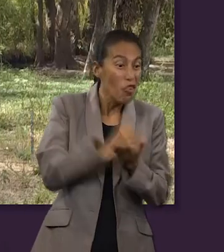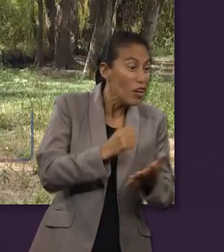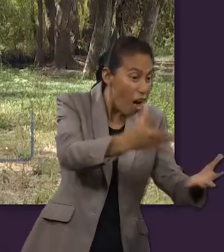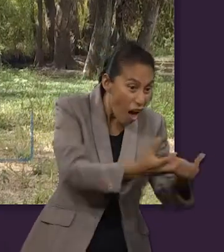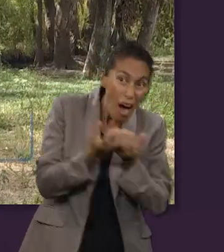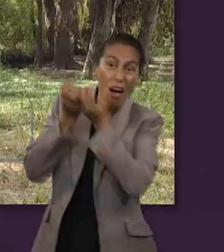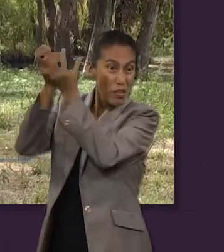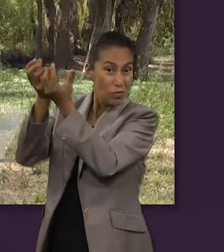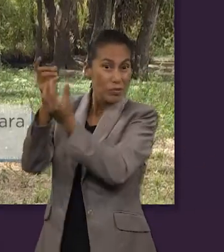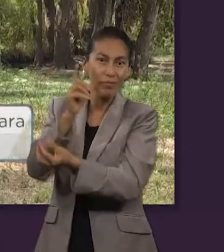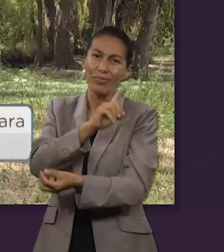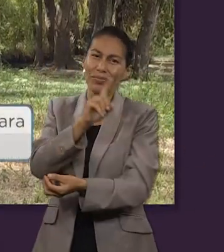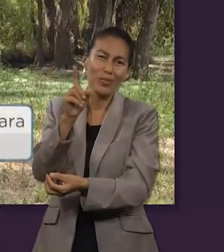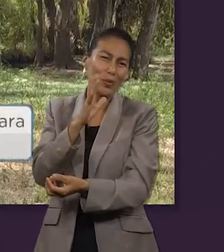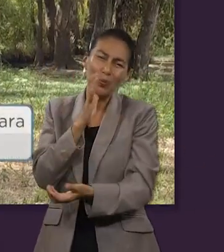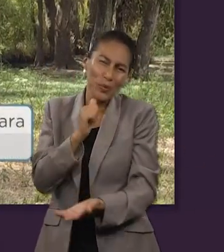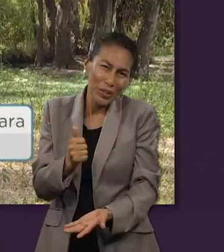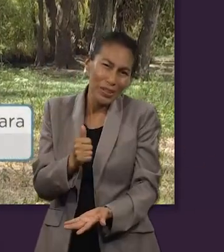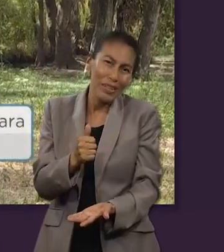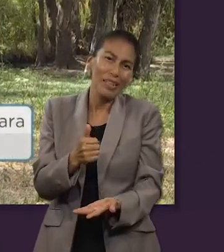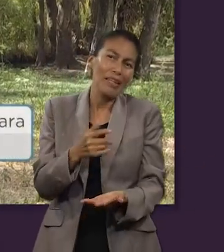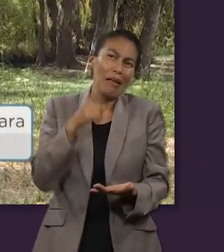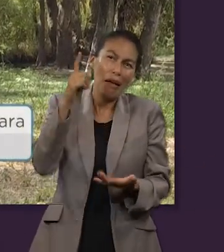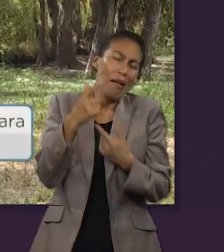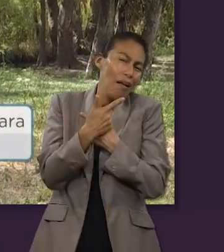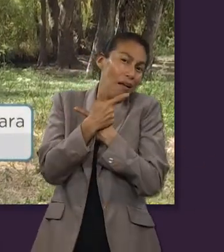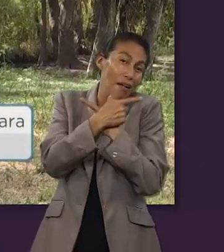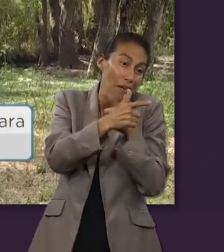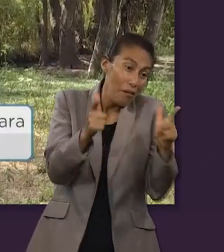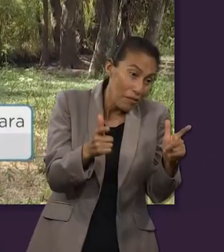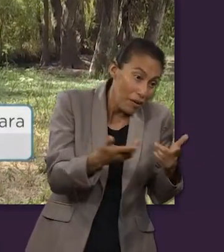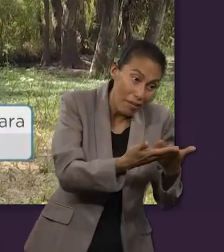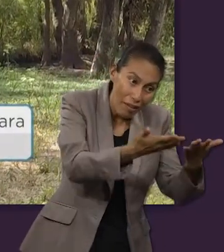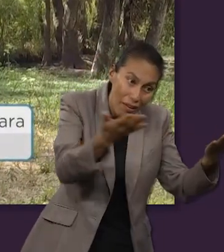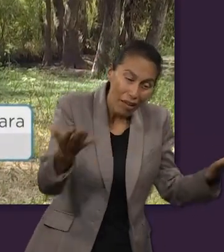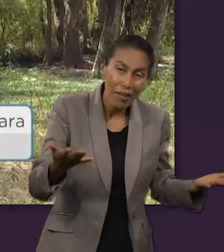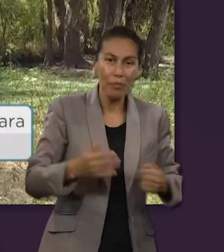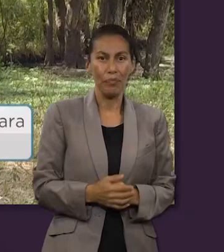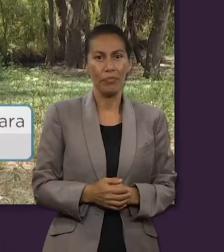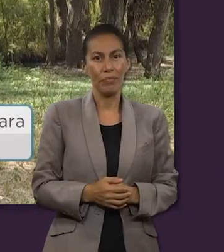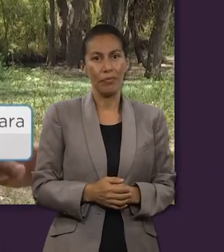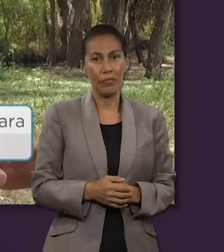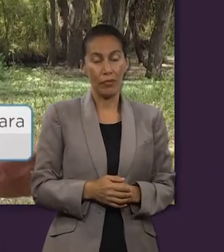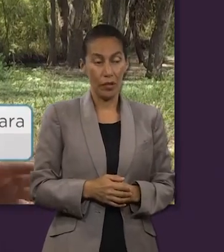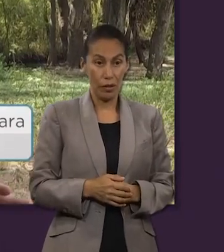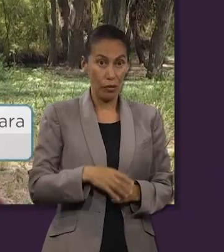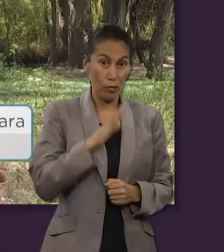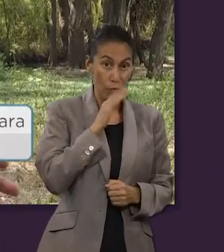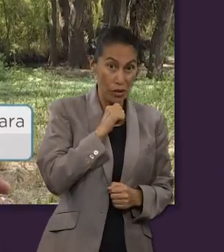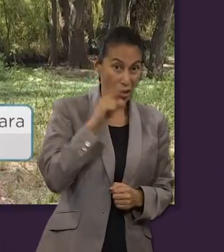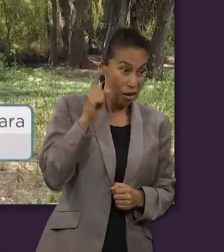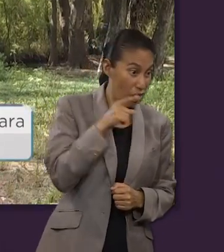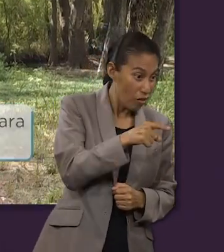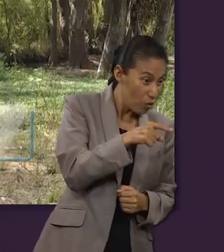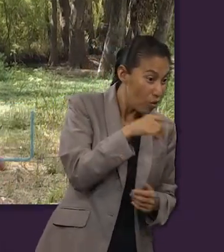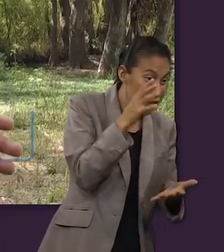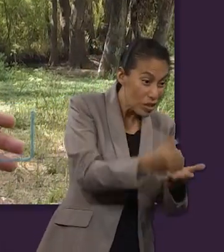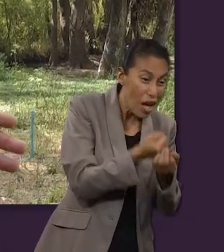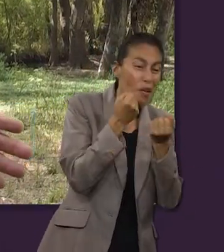forzar la voluntad, no puede decirle a alguien, aunque él pudiera hacerlo, pero no quiere hacerlo, porque es contrario a su naturaleza decir,